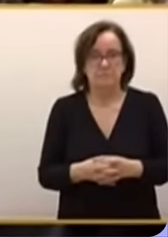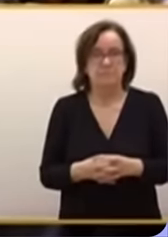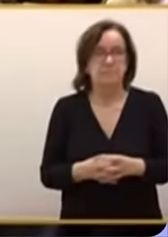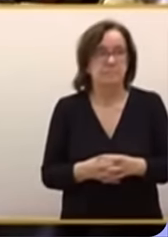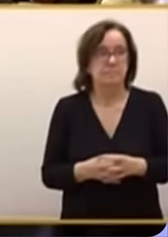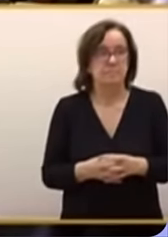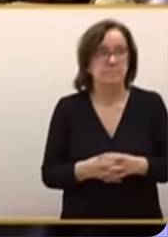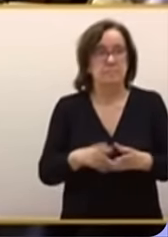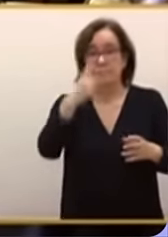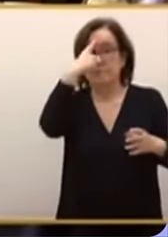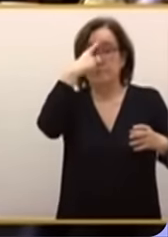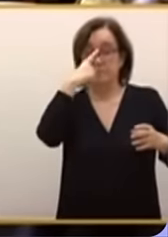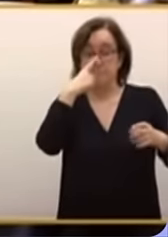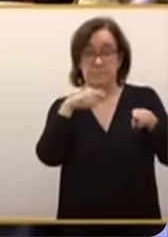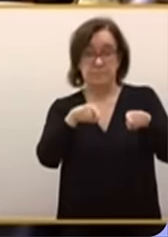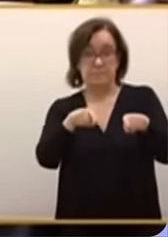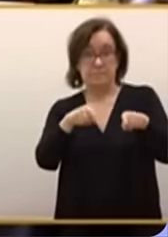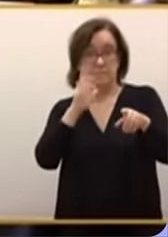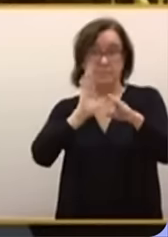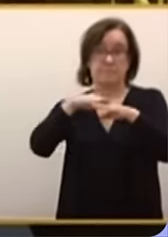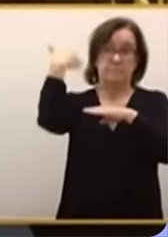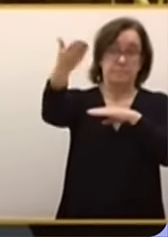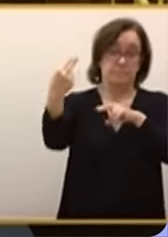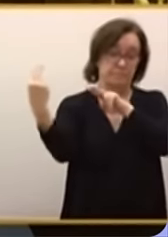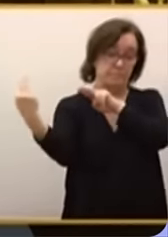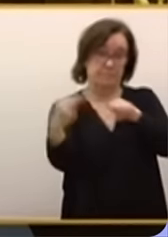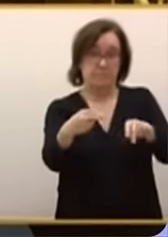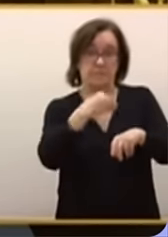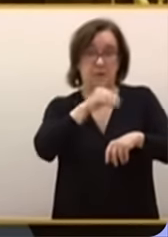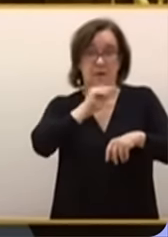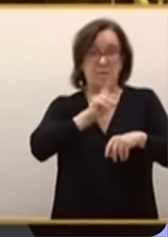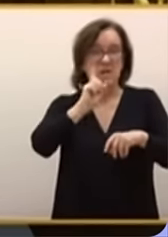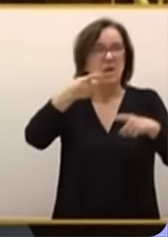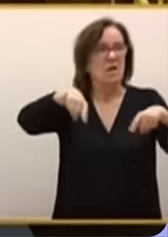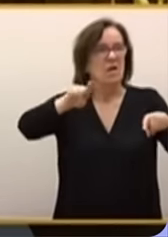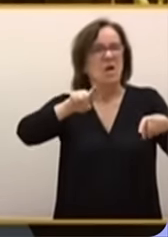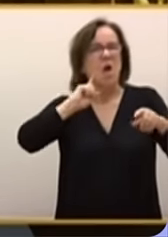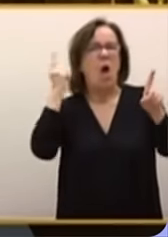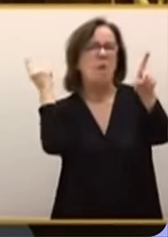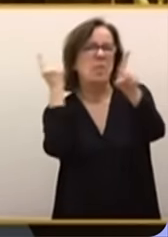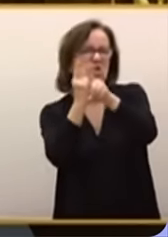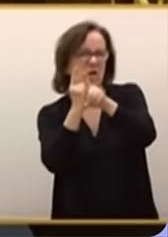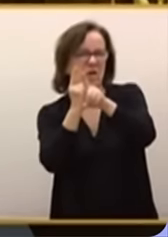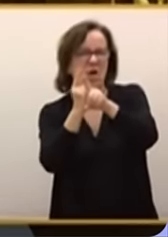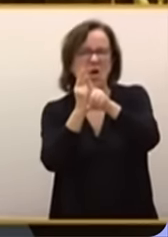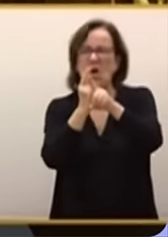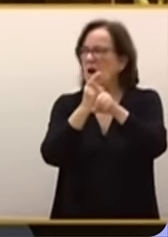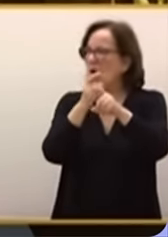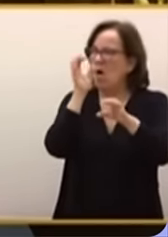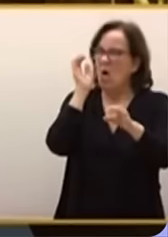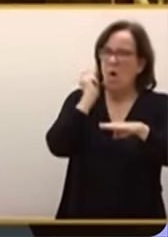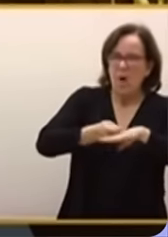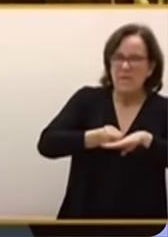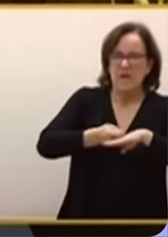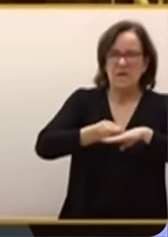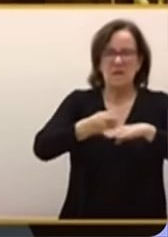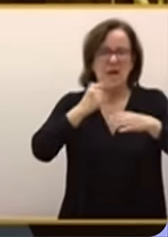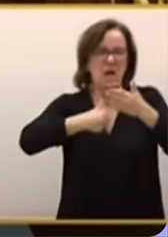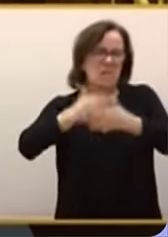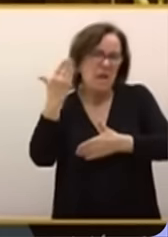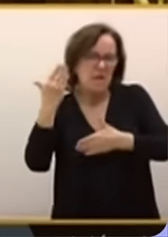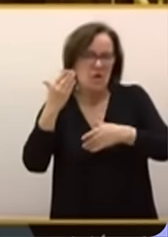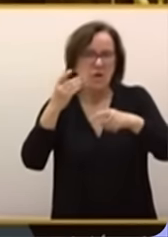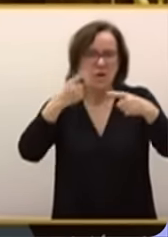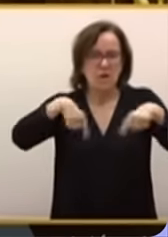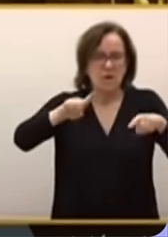Esta es la imagen que usted es porta de España. Usted, no la malvada oposición, no los malvados jueces, no los malvados periodistas.